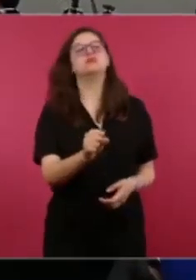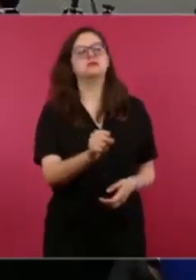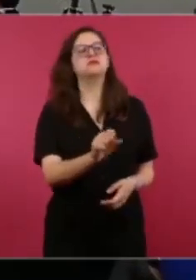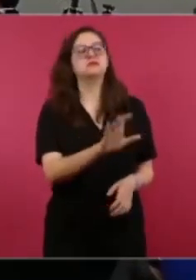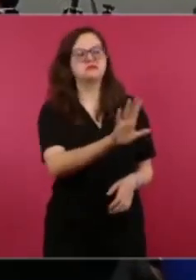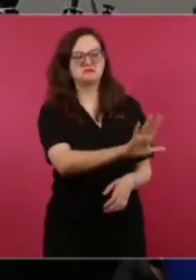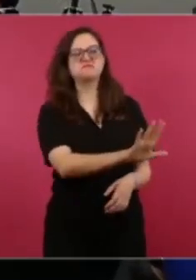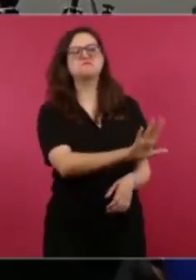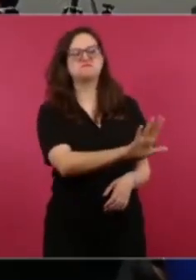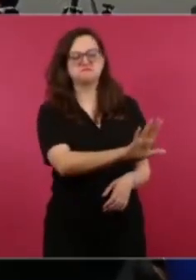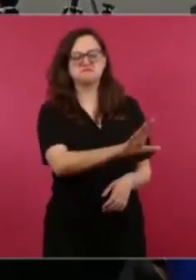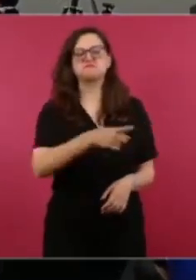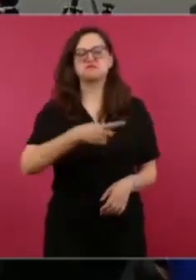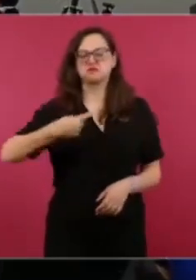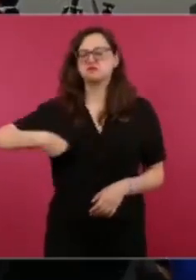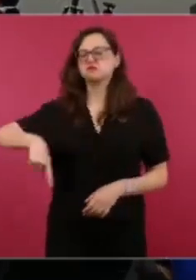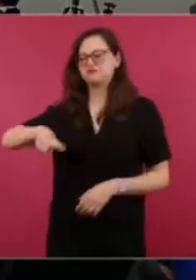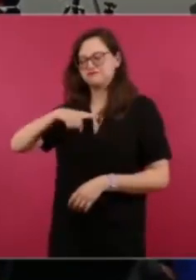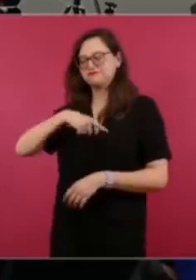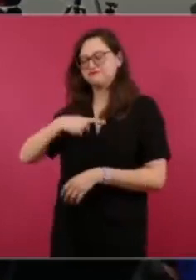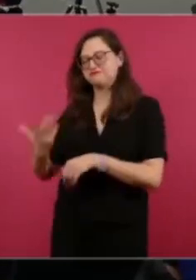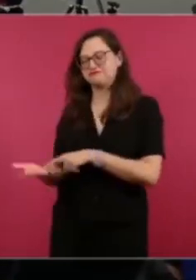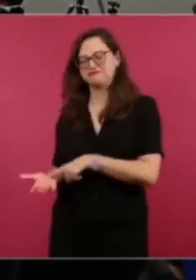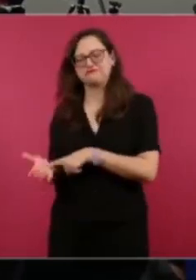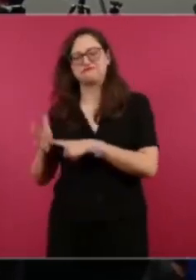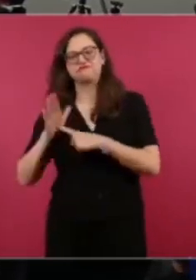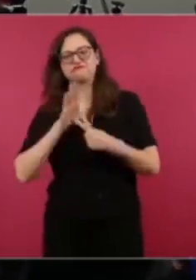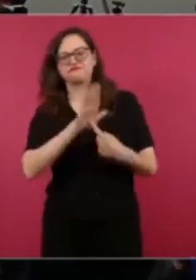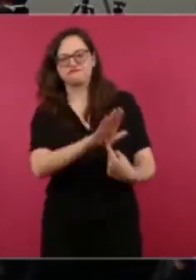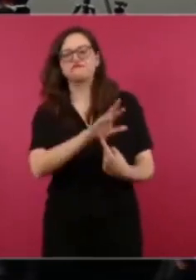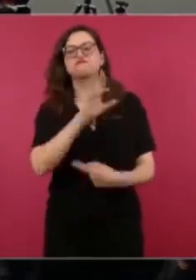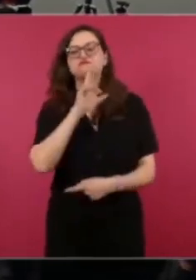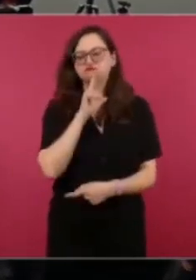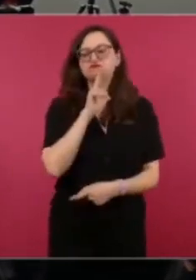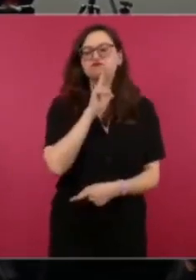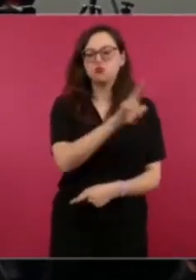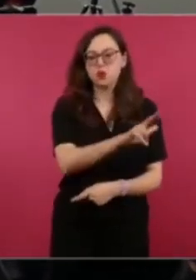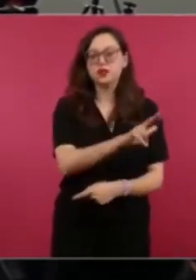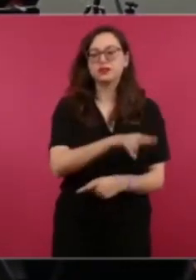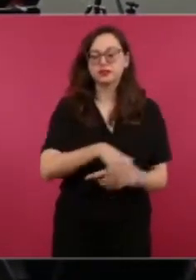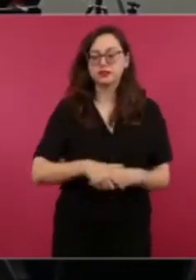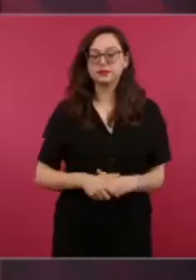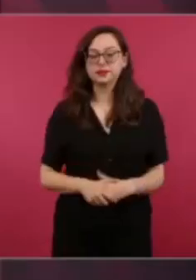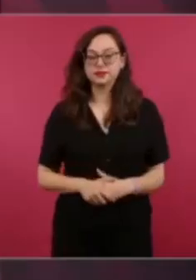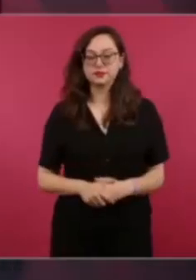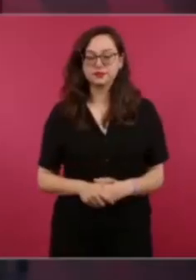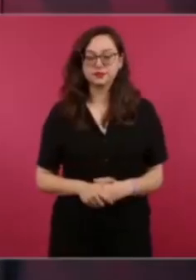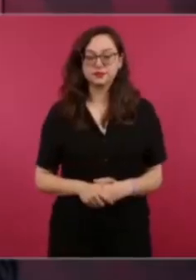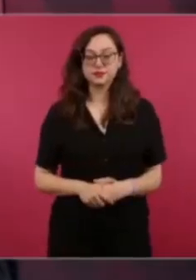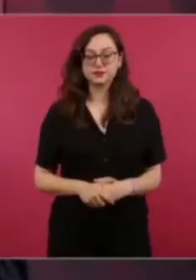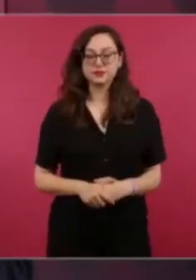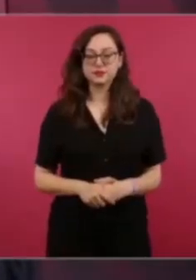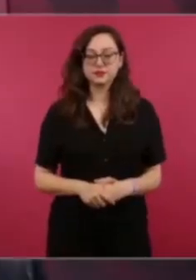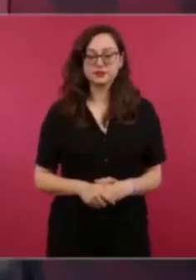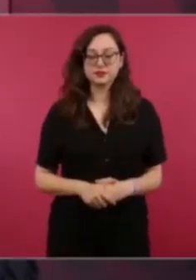pero vamos a dar respuesta, la verdad es que